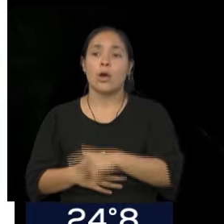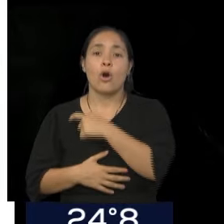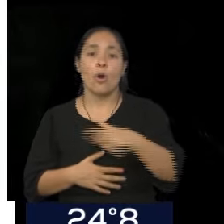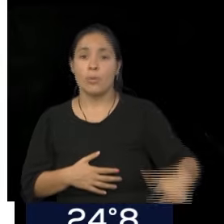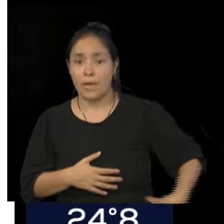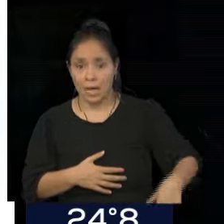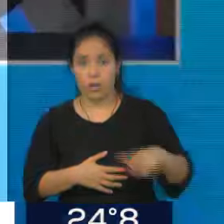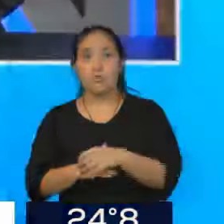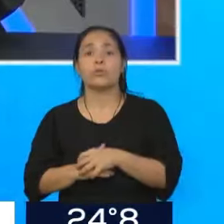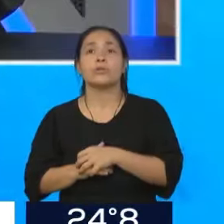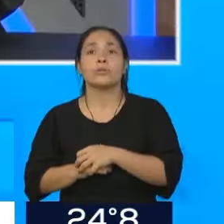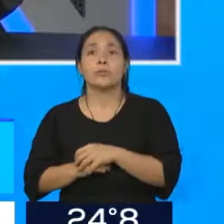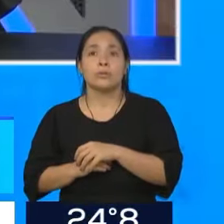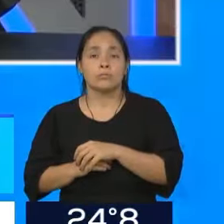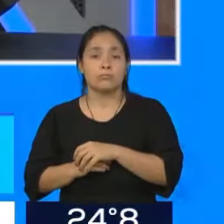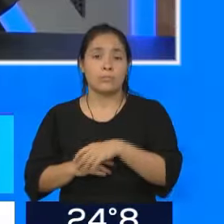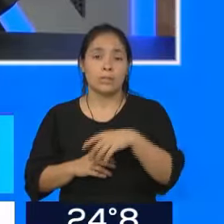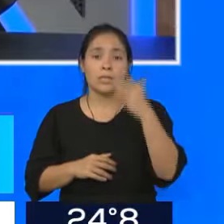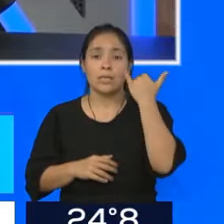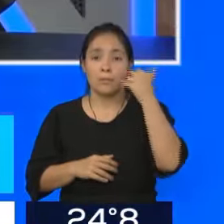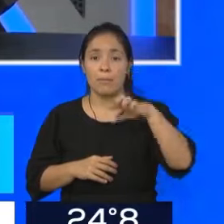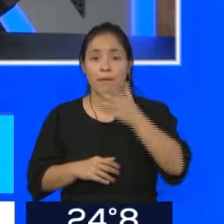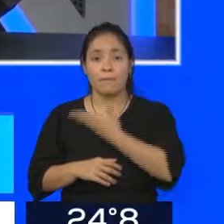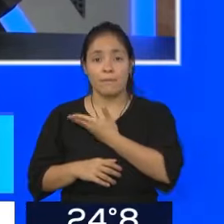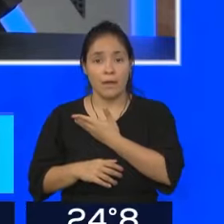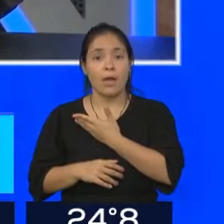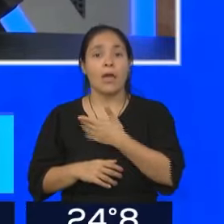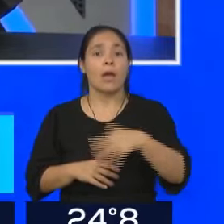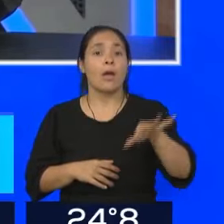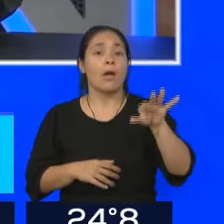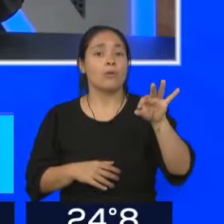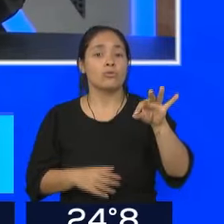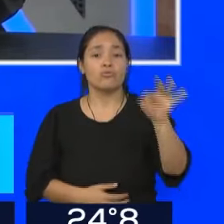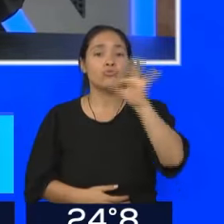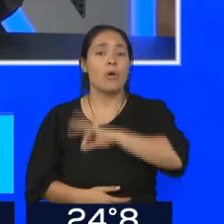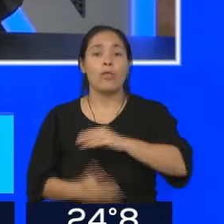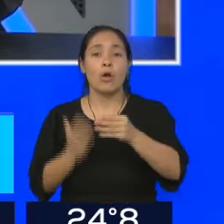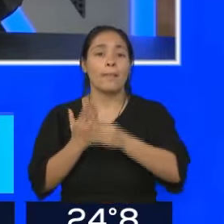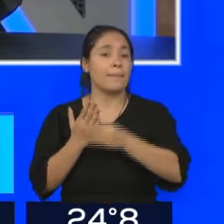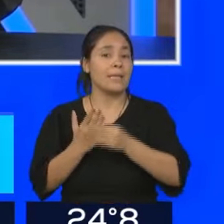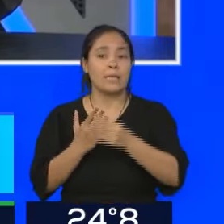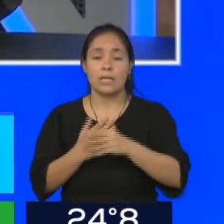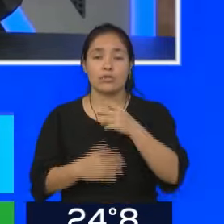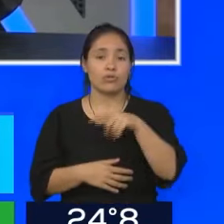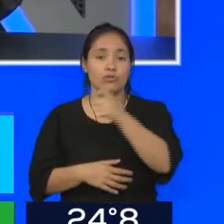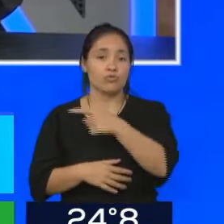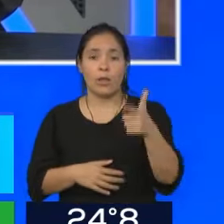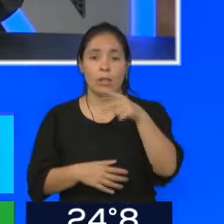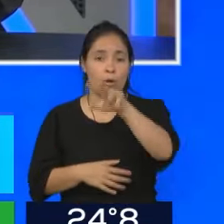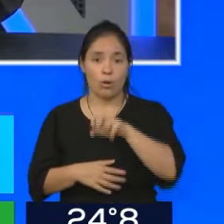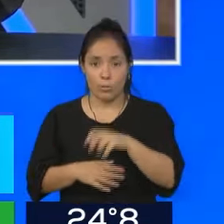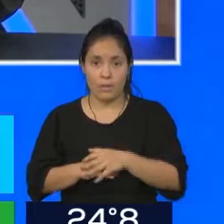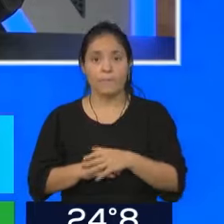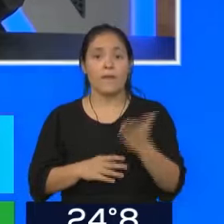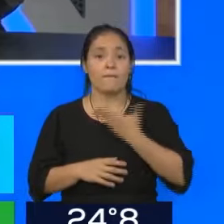que tiene el Poder Ejecutivo sentados ahí en EPF, están cobrando el sueldo de ministro. Bueno, el caso de Jimena La Torre, se había informado en